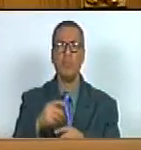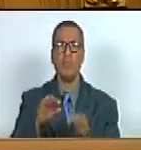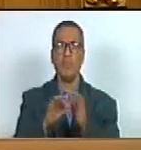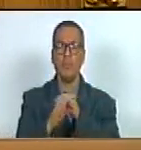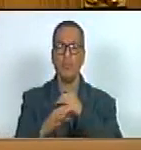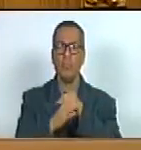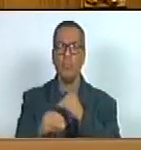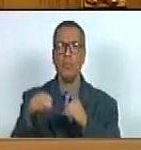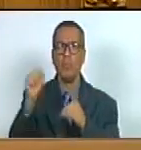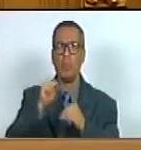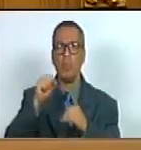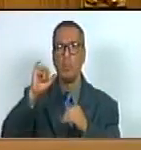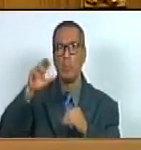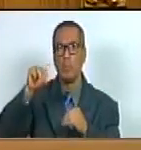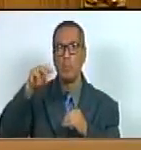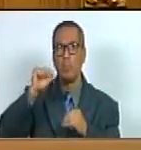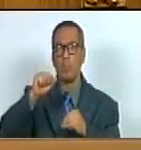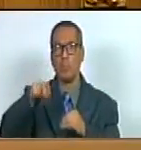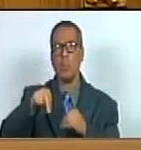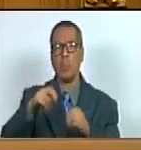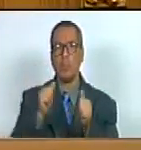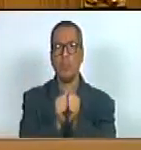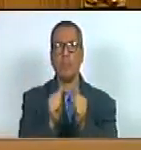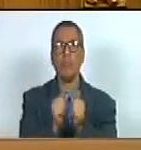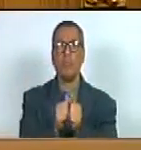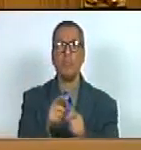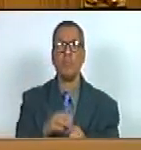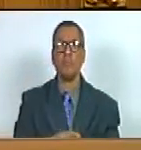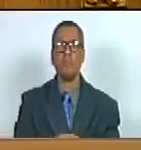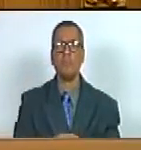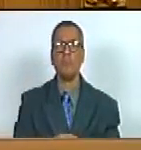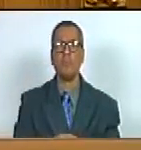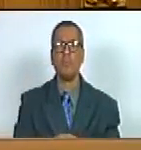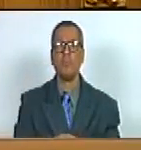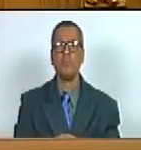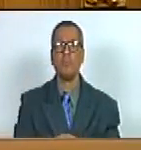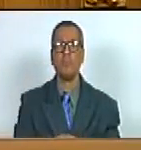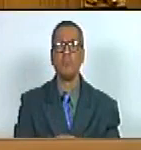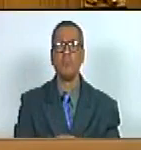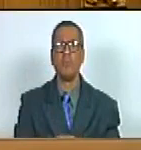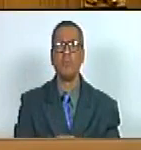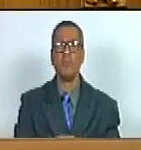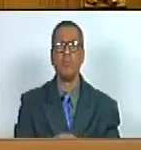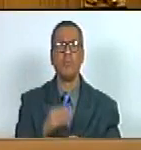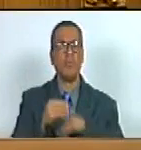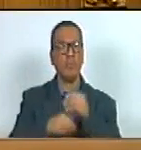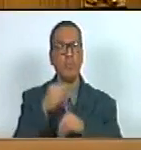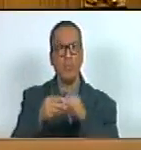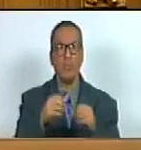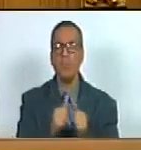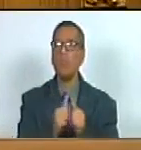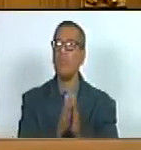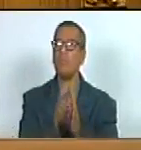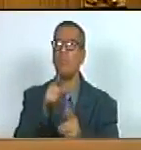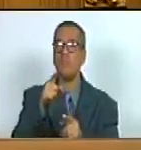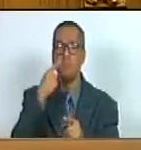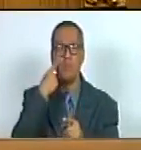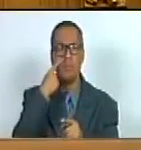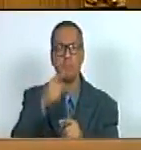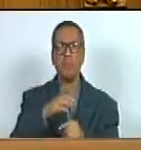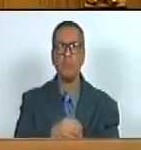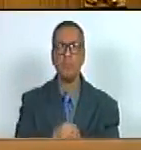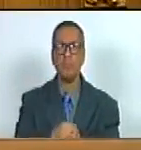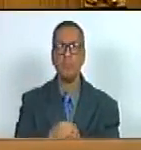municipio Simón Rodríguez del estado Anzuate que con palabras como lo acabamos de ver